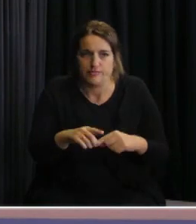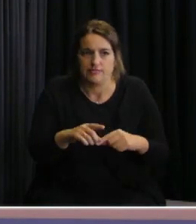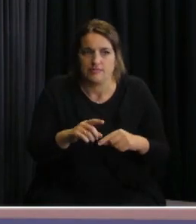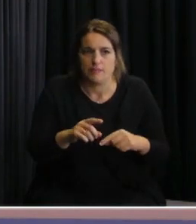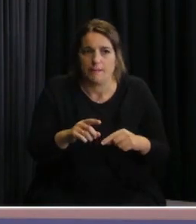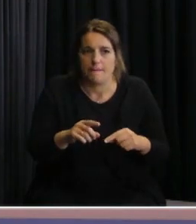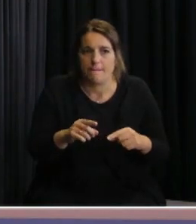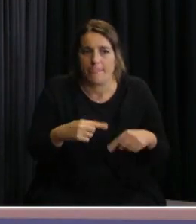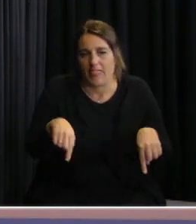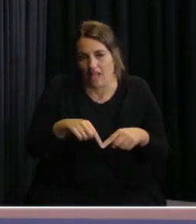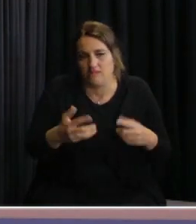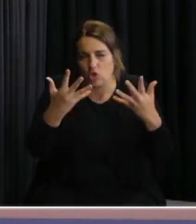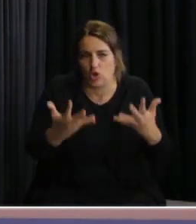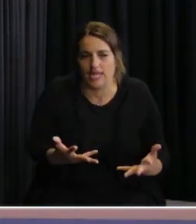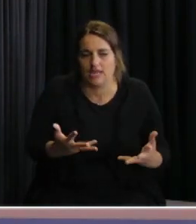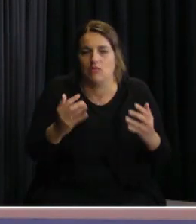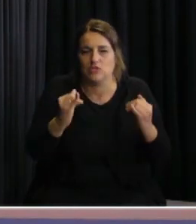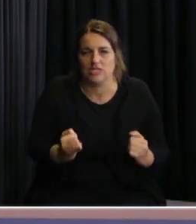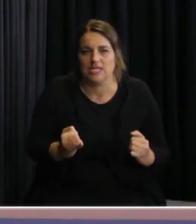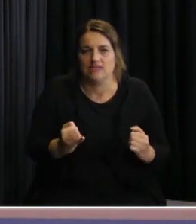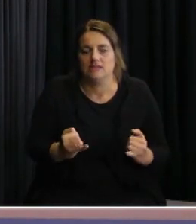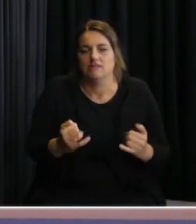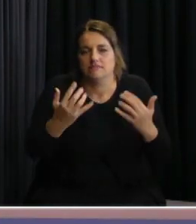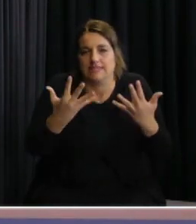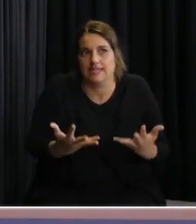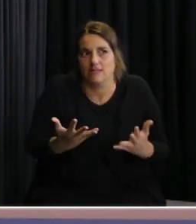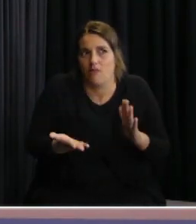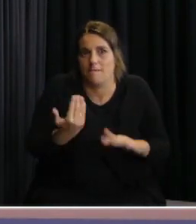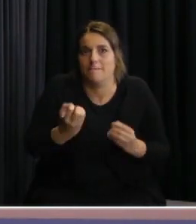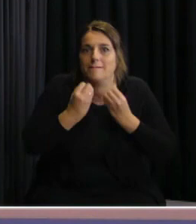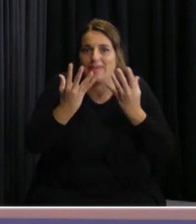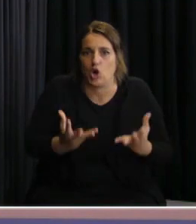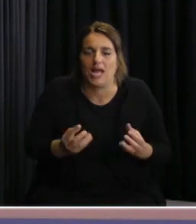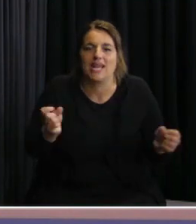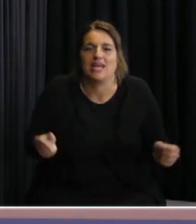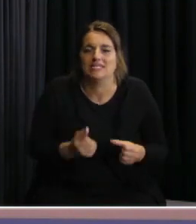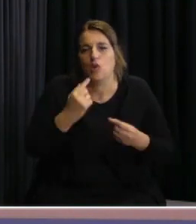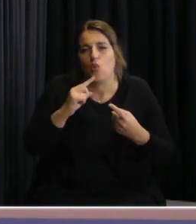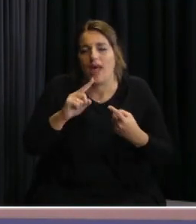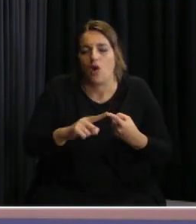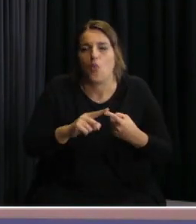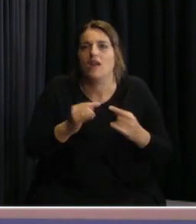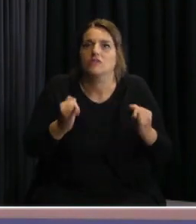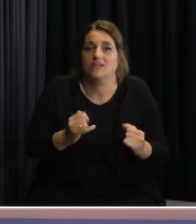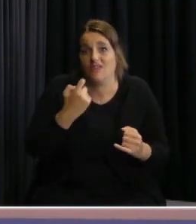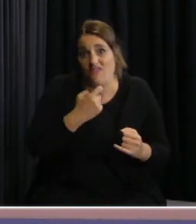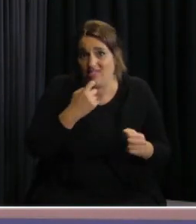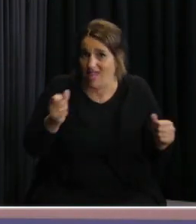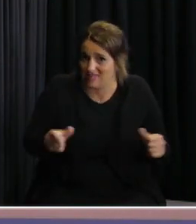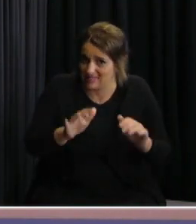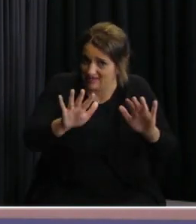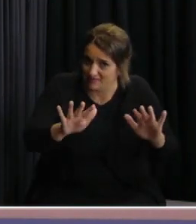que queremos aceitar y generar una coordinación que nos estaba dando